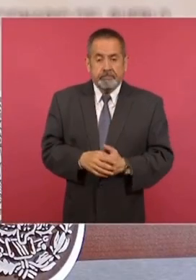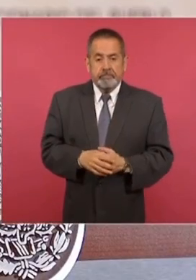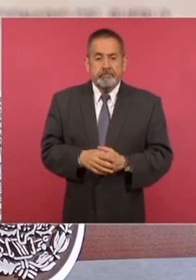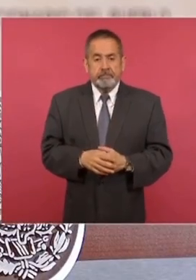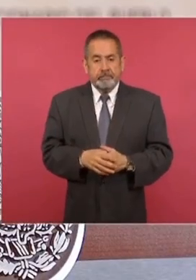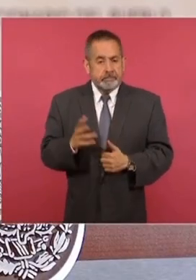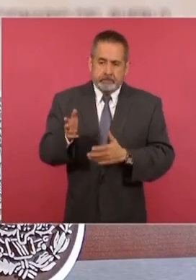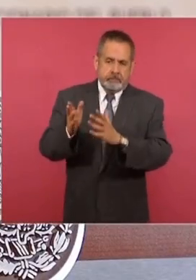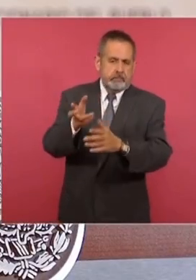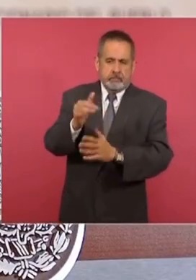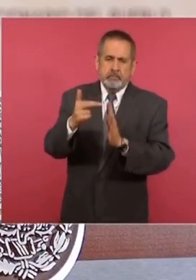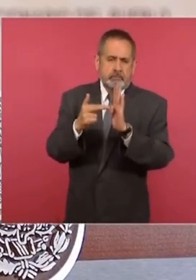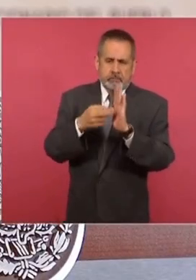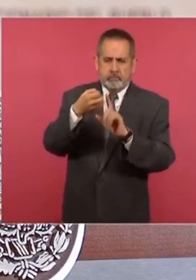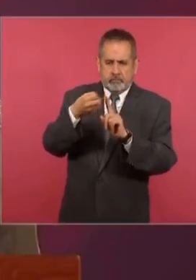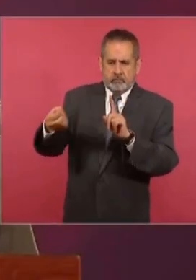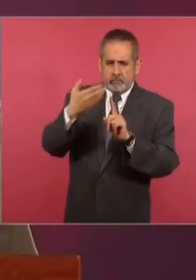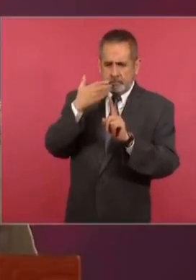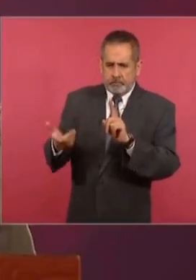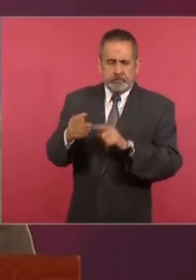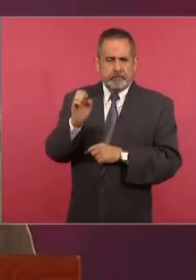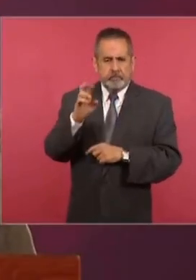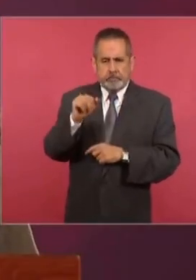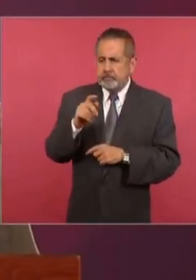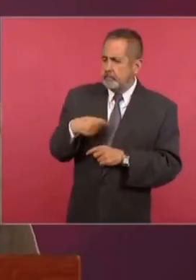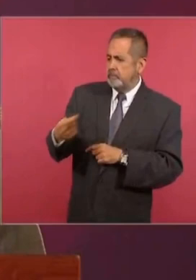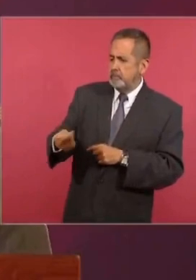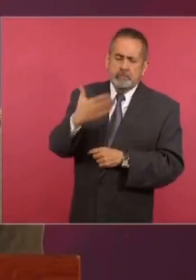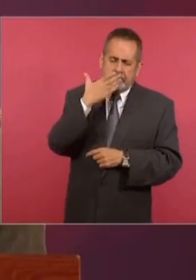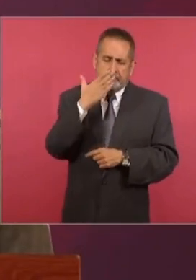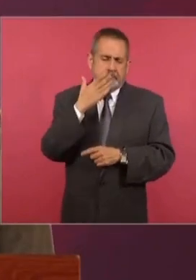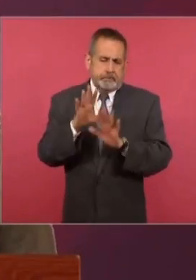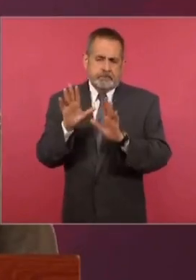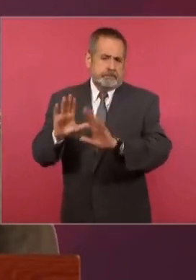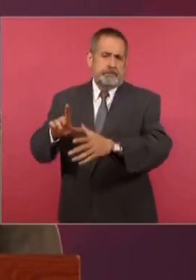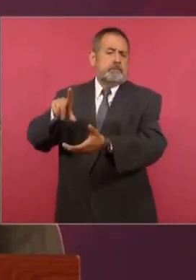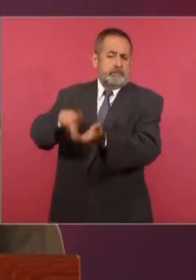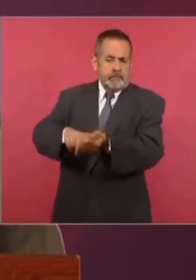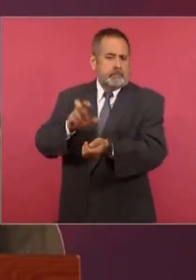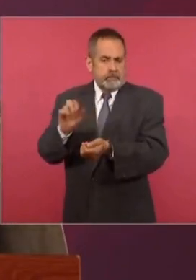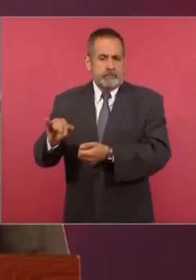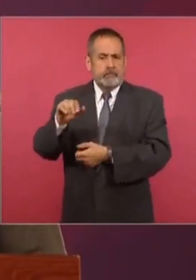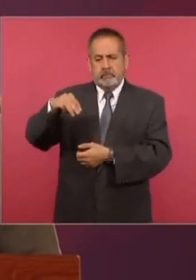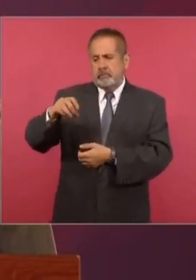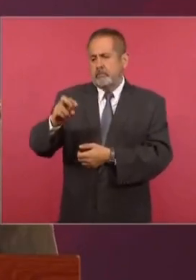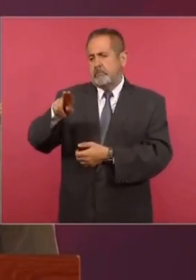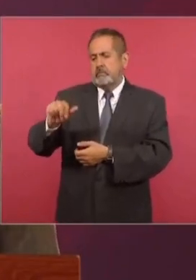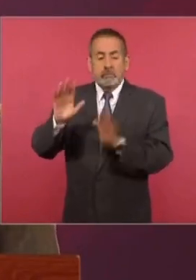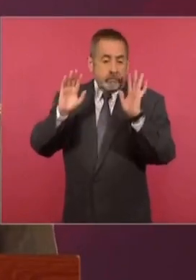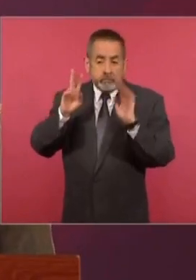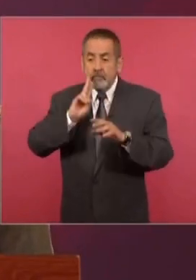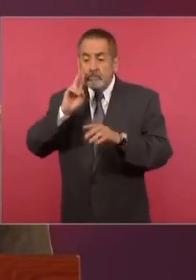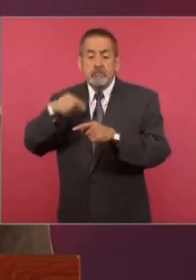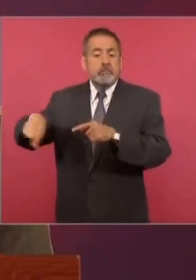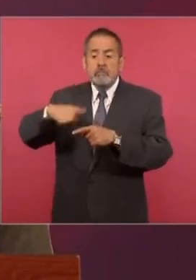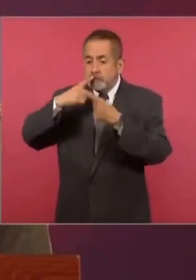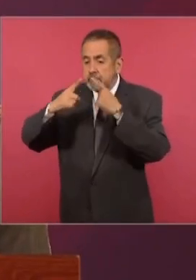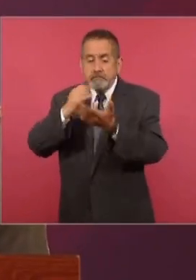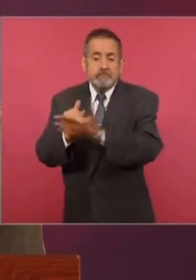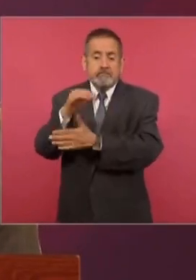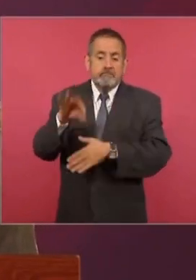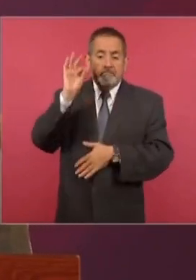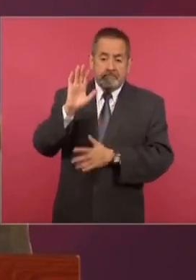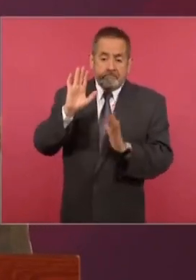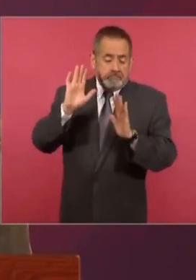pues es la vía institucional precisamente que tiene y que se ha dispuesto el partido para poder resolver estas diferencias, ya les tocará en ese contexto